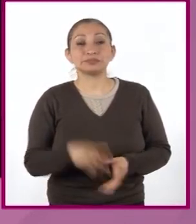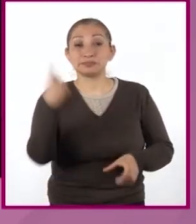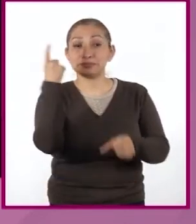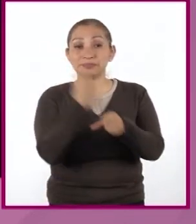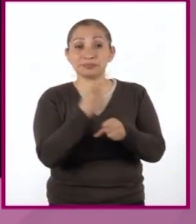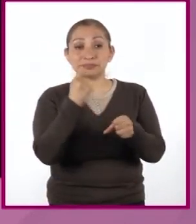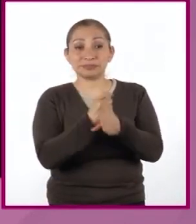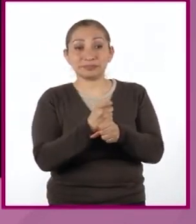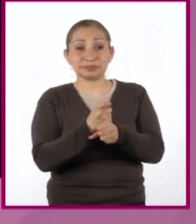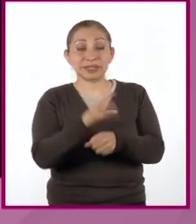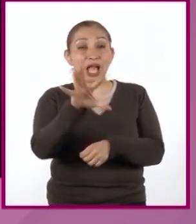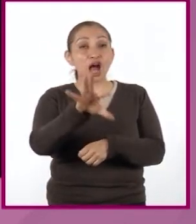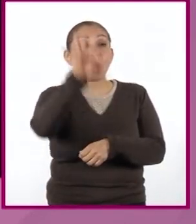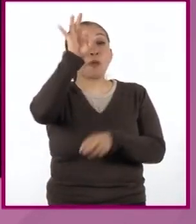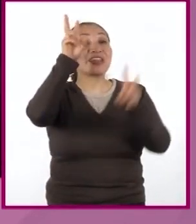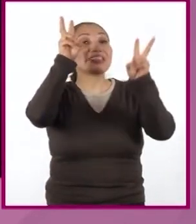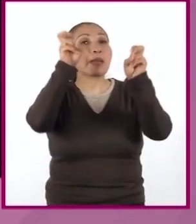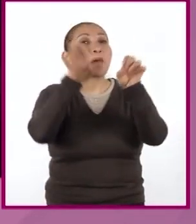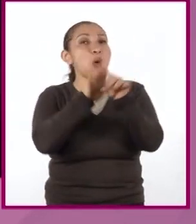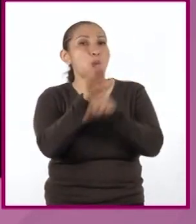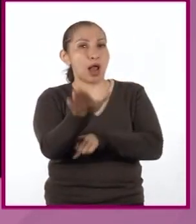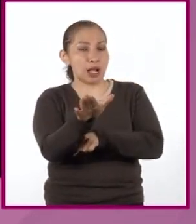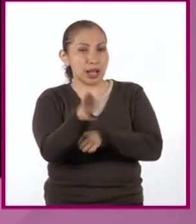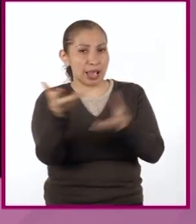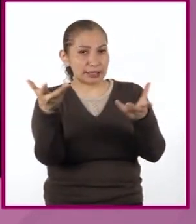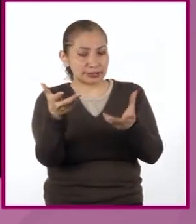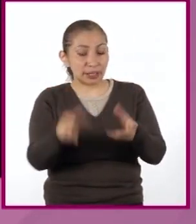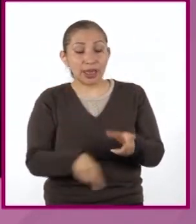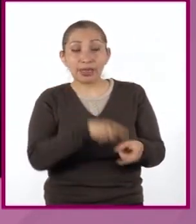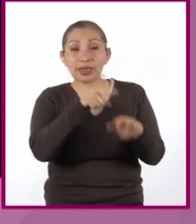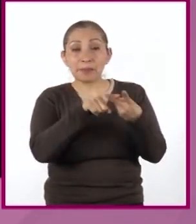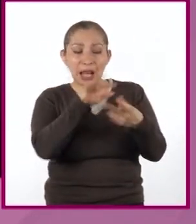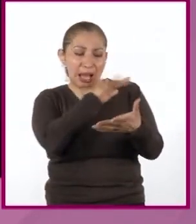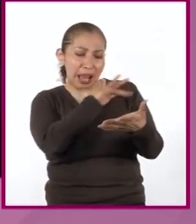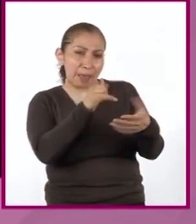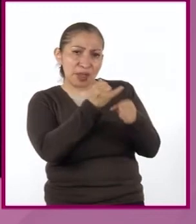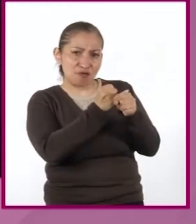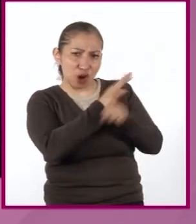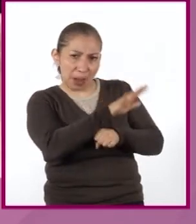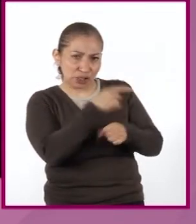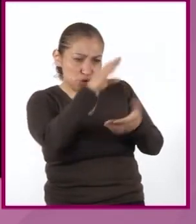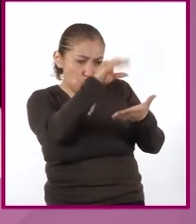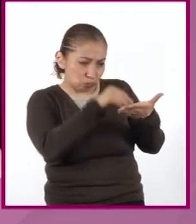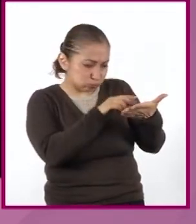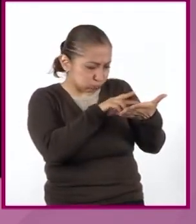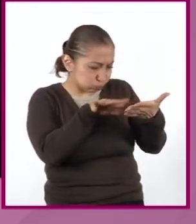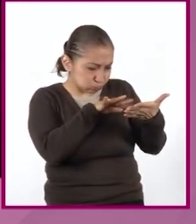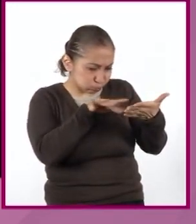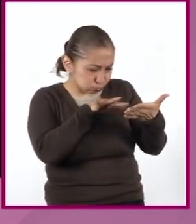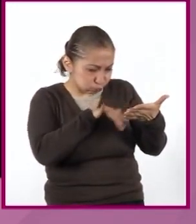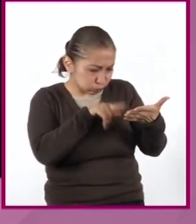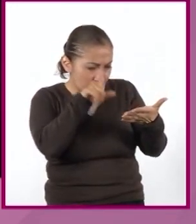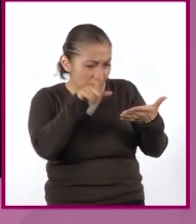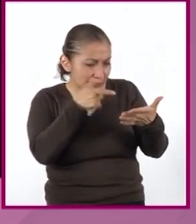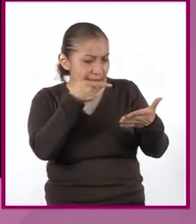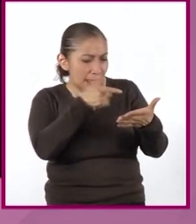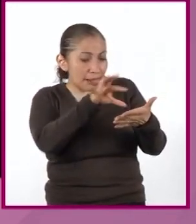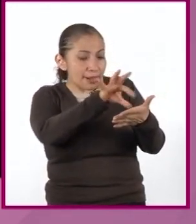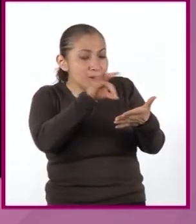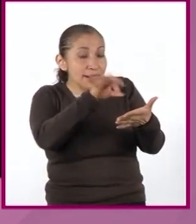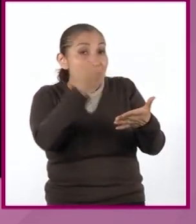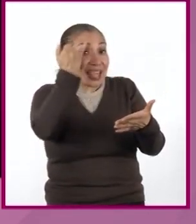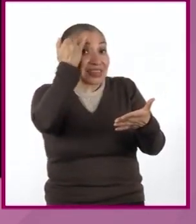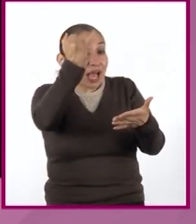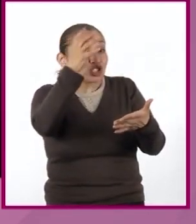Primero, seleccionamos el tema a trabajar. Después, leemos la información que obtuvimos. Luego, identificamos las